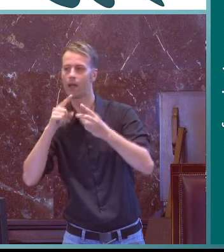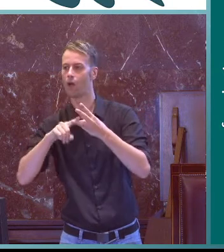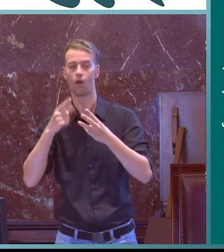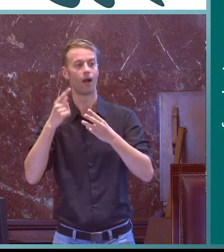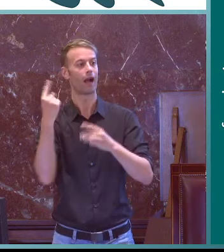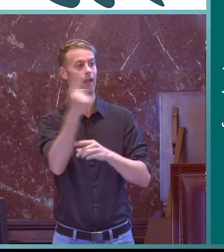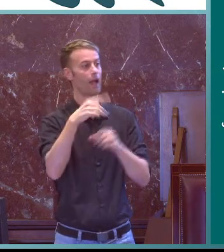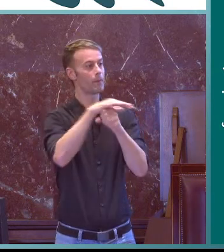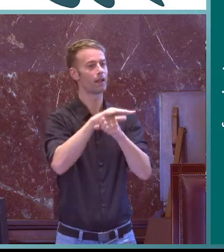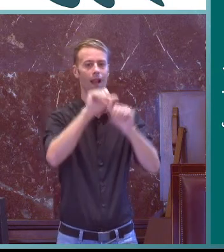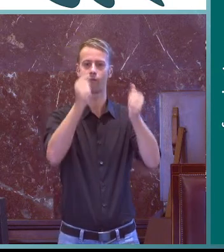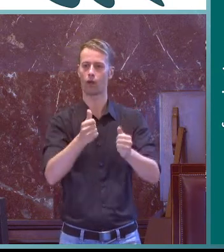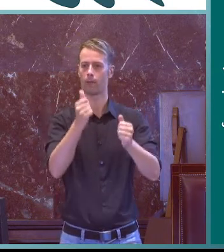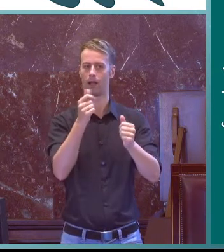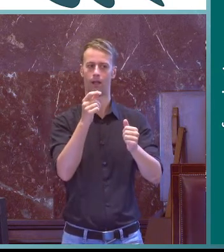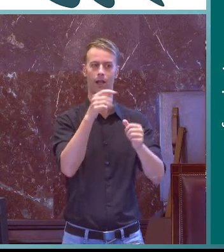en el escolar, en el familiar,